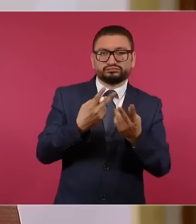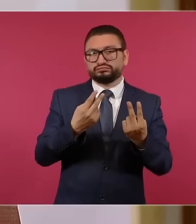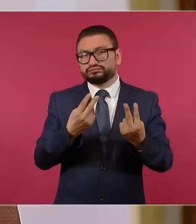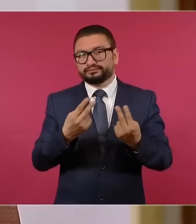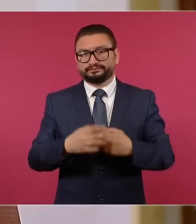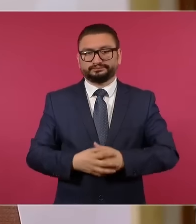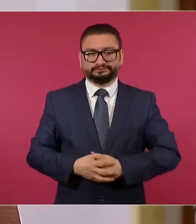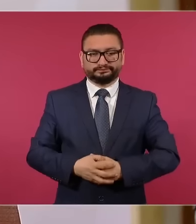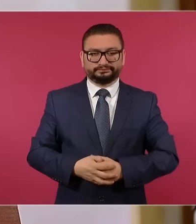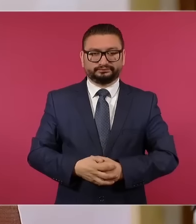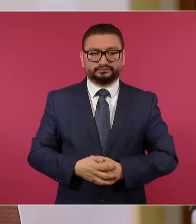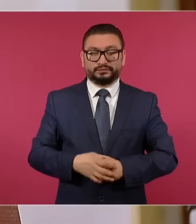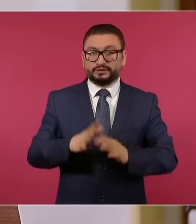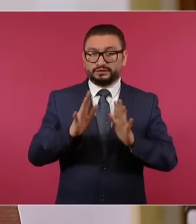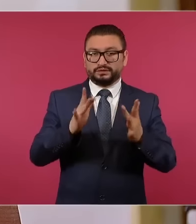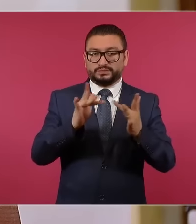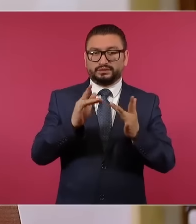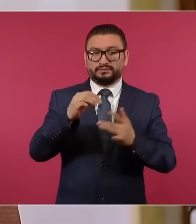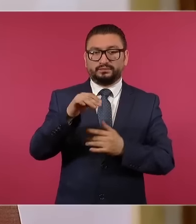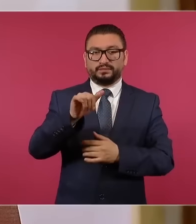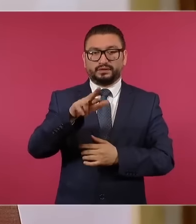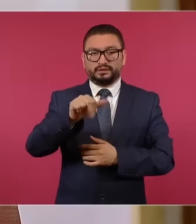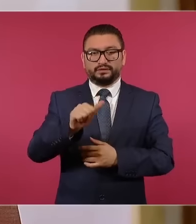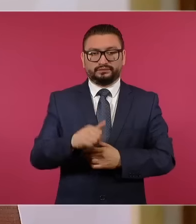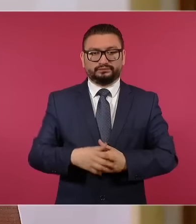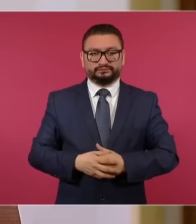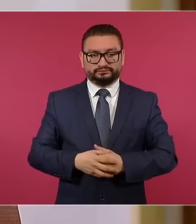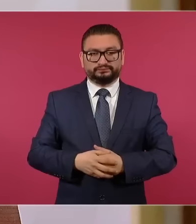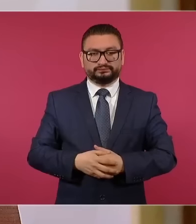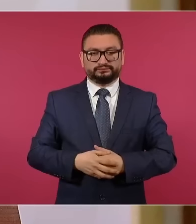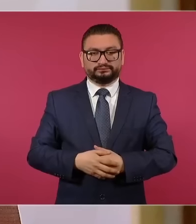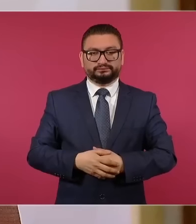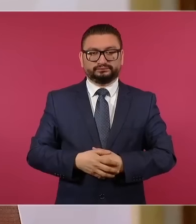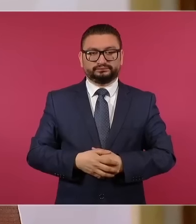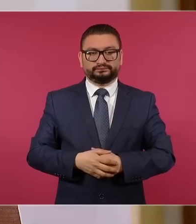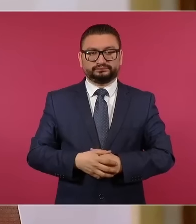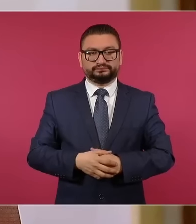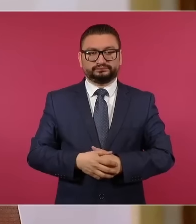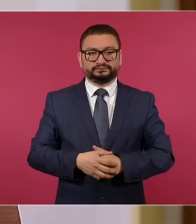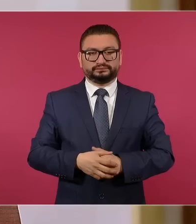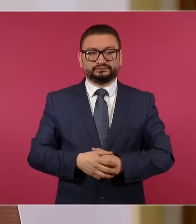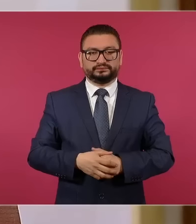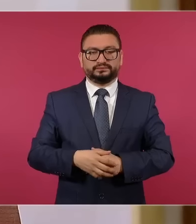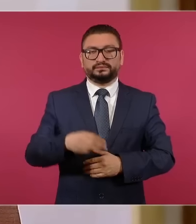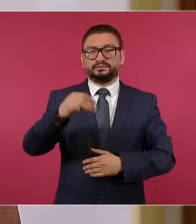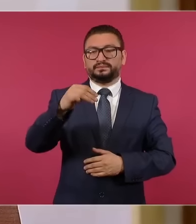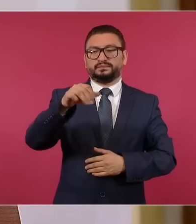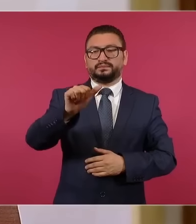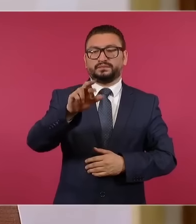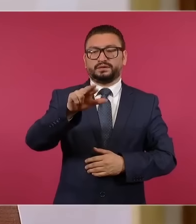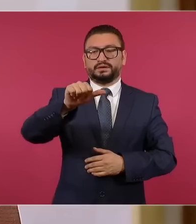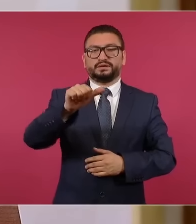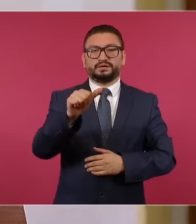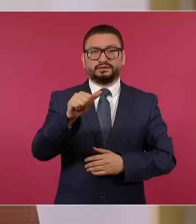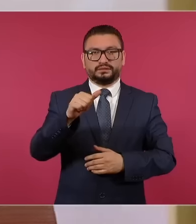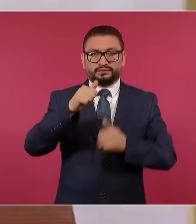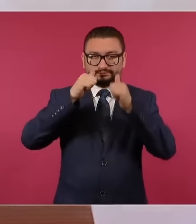Ya está Mara. A sus órdenes, presidente. Sí. Mara, te escuchamos.